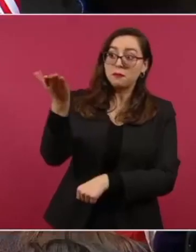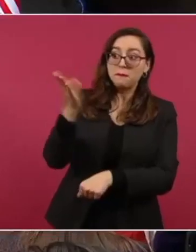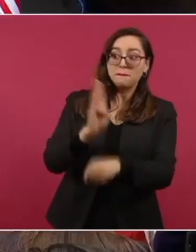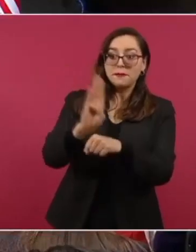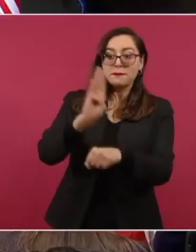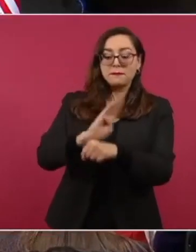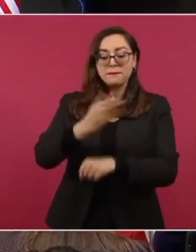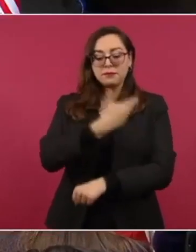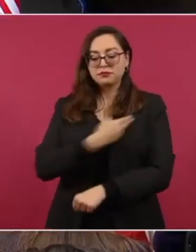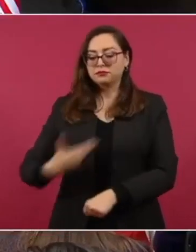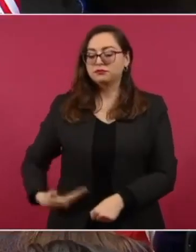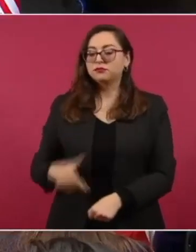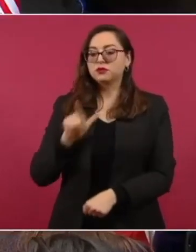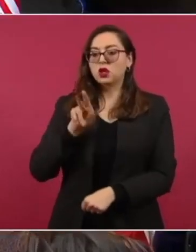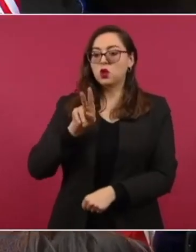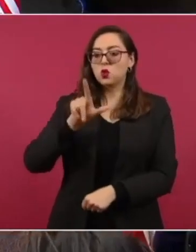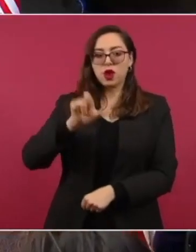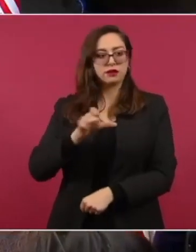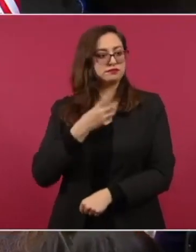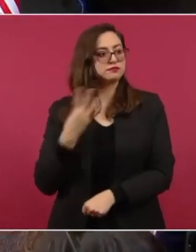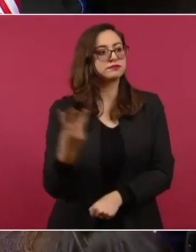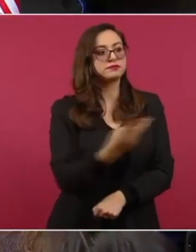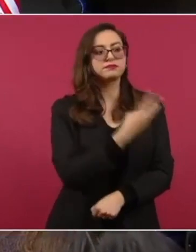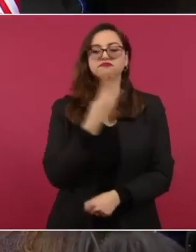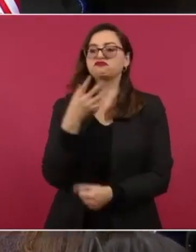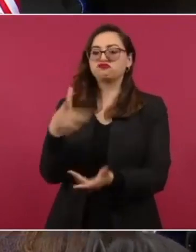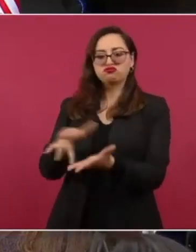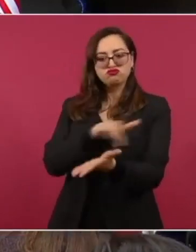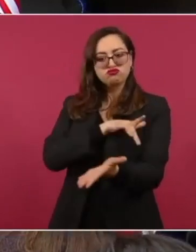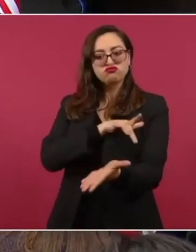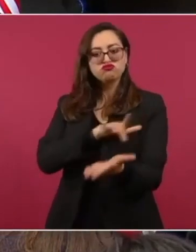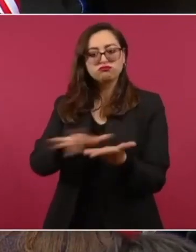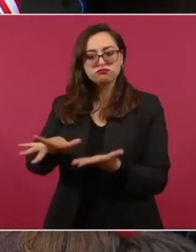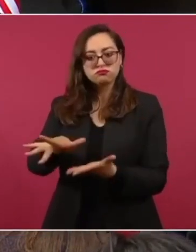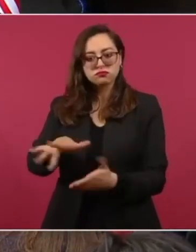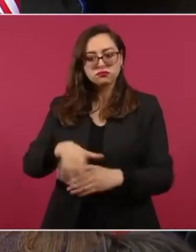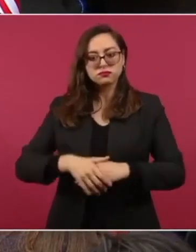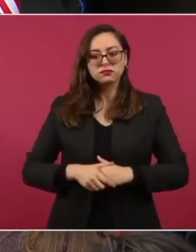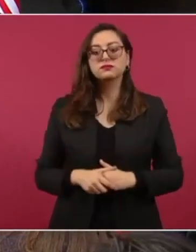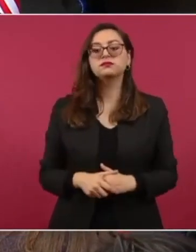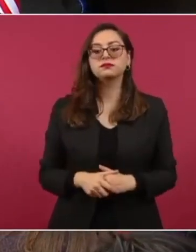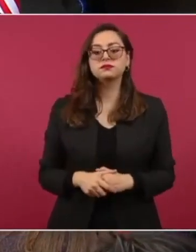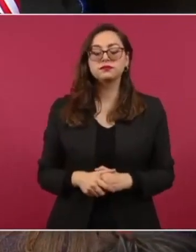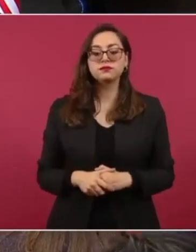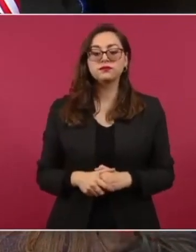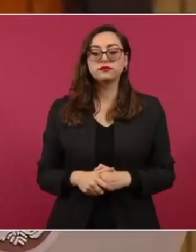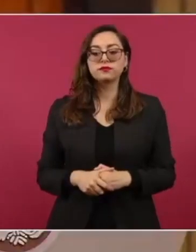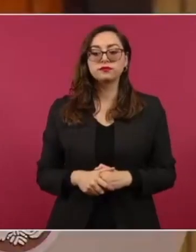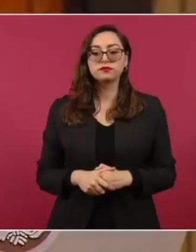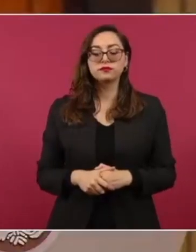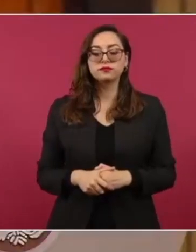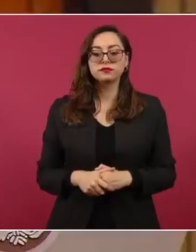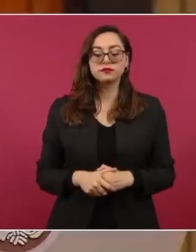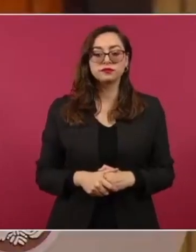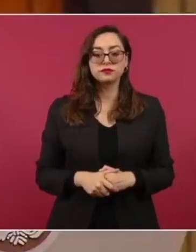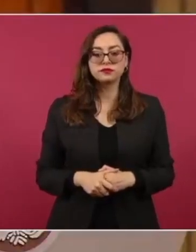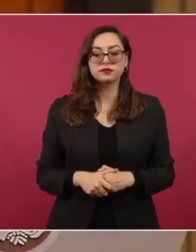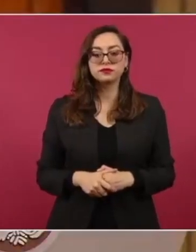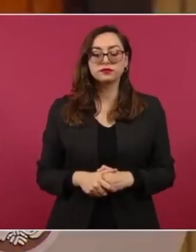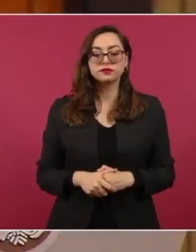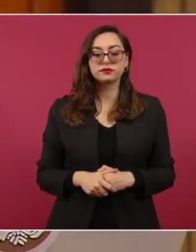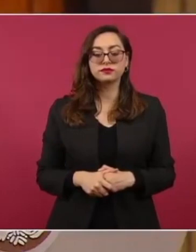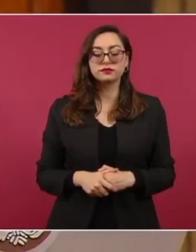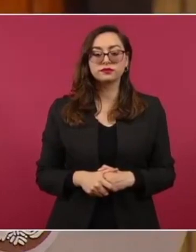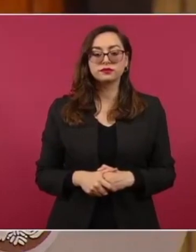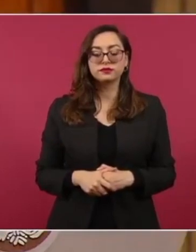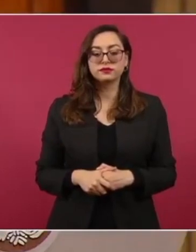Tenemos que lograr juntos lo dicho